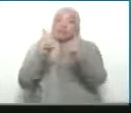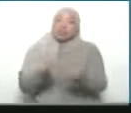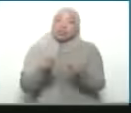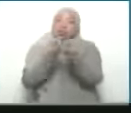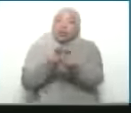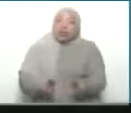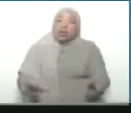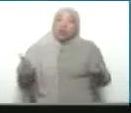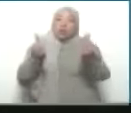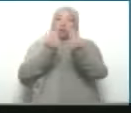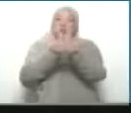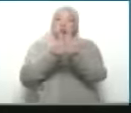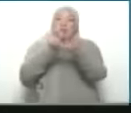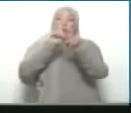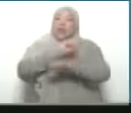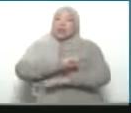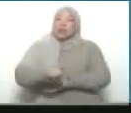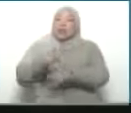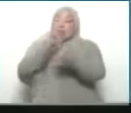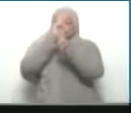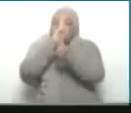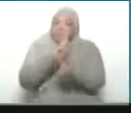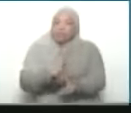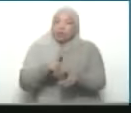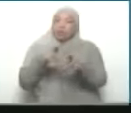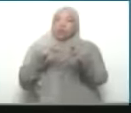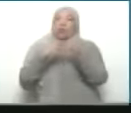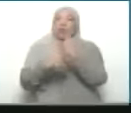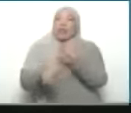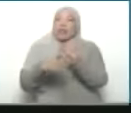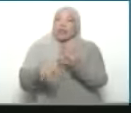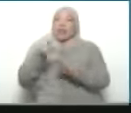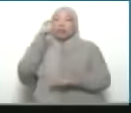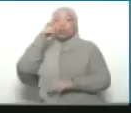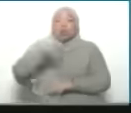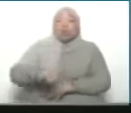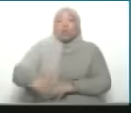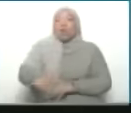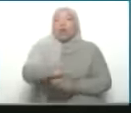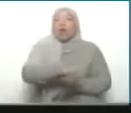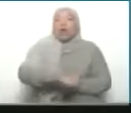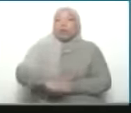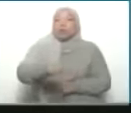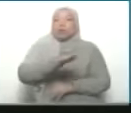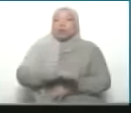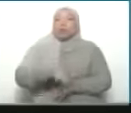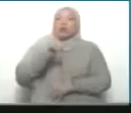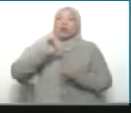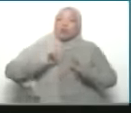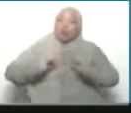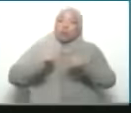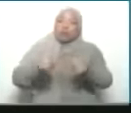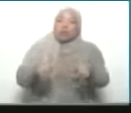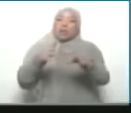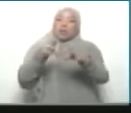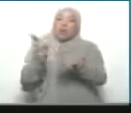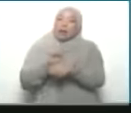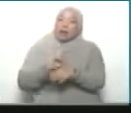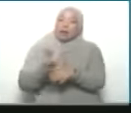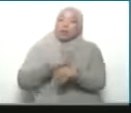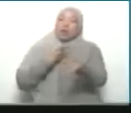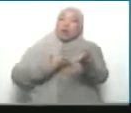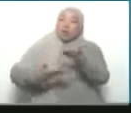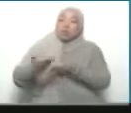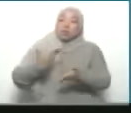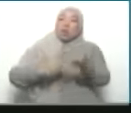de Naciones Unidas, exijamos el respeto a los derechos de los pueblos y exijamos que se inicien inmediatas